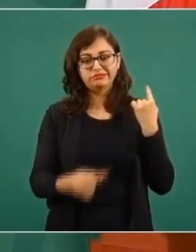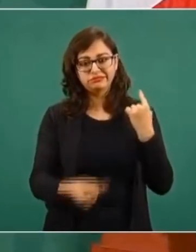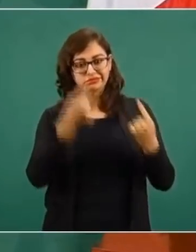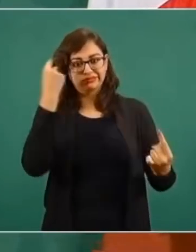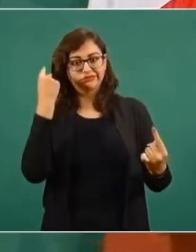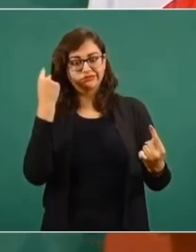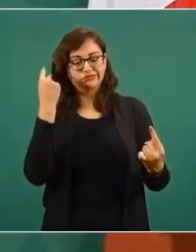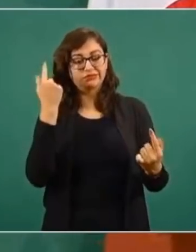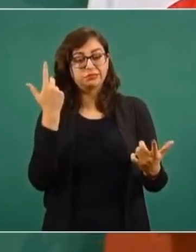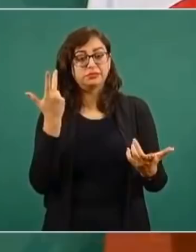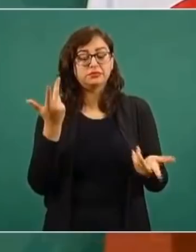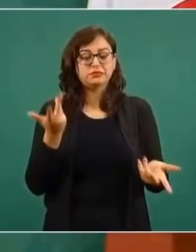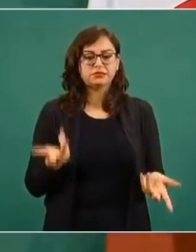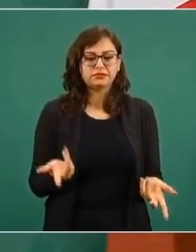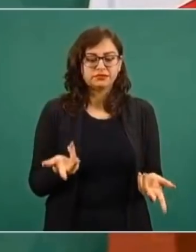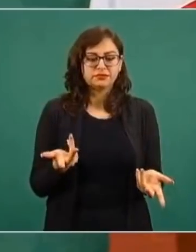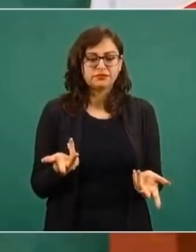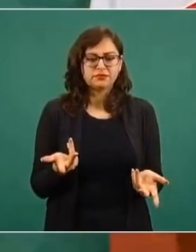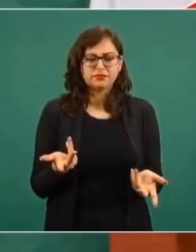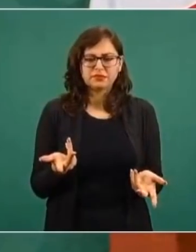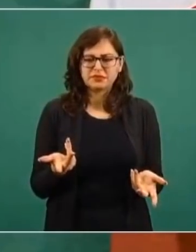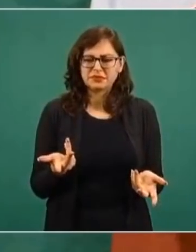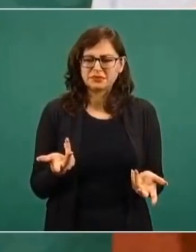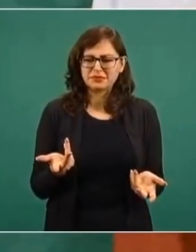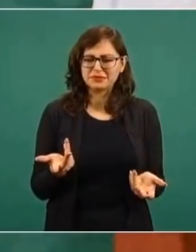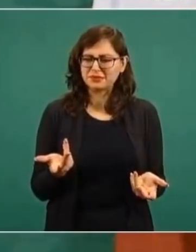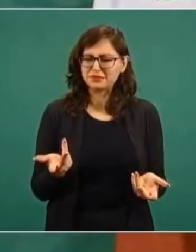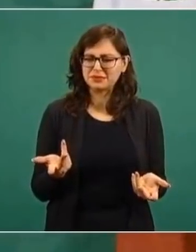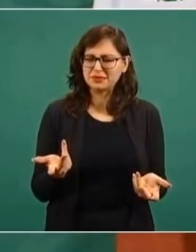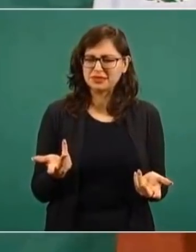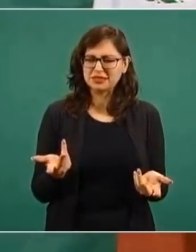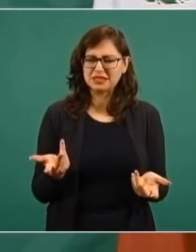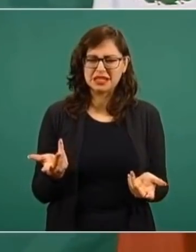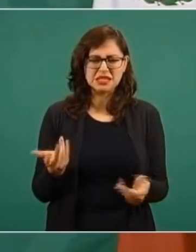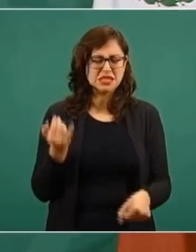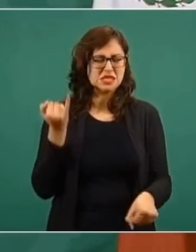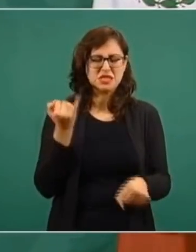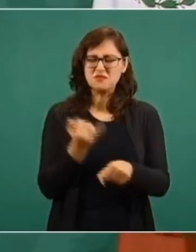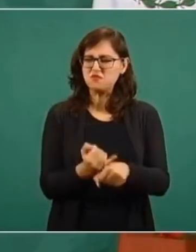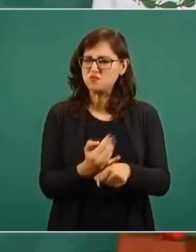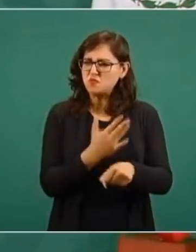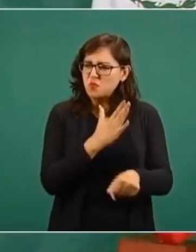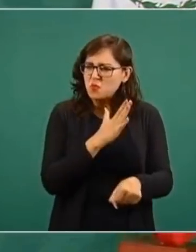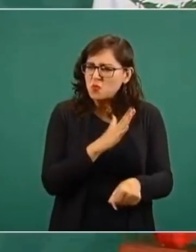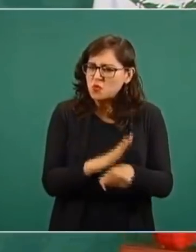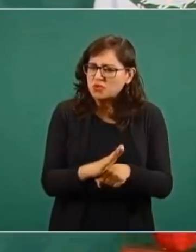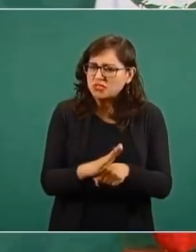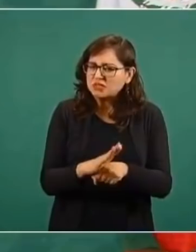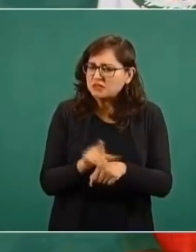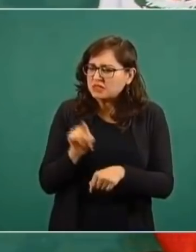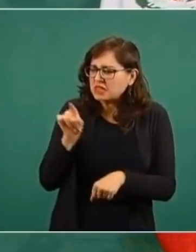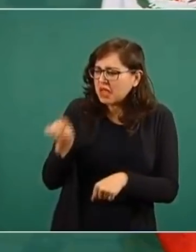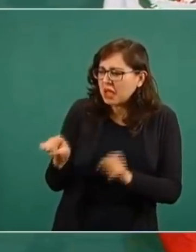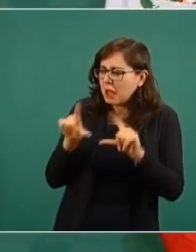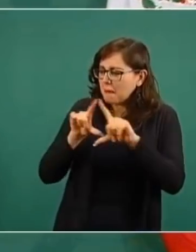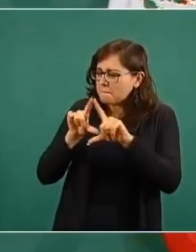cómo íbamos a atrevernos a pedir que